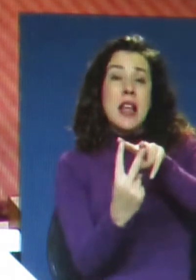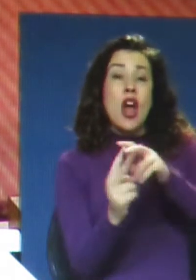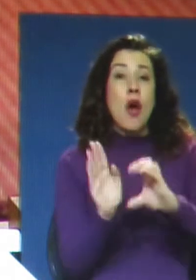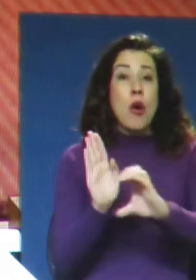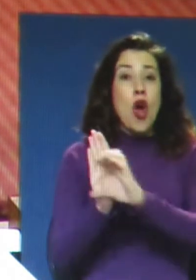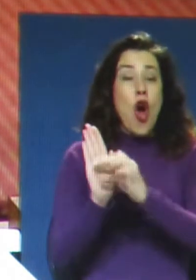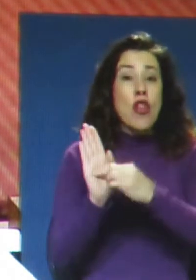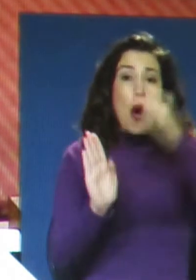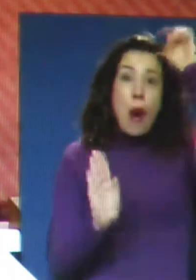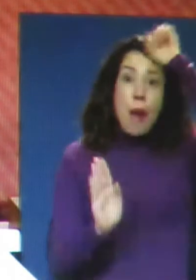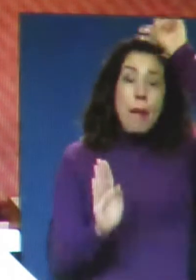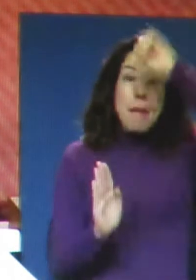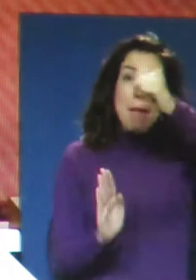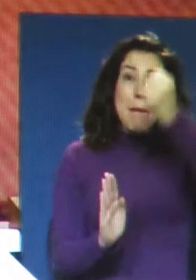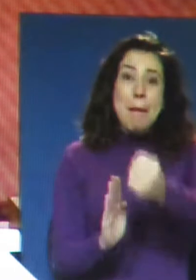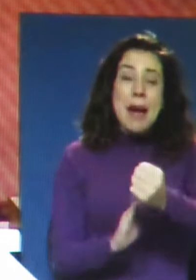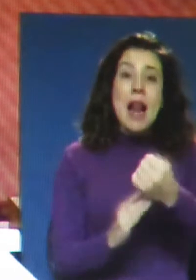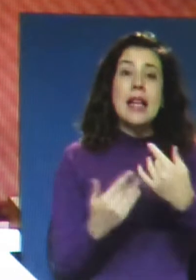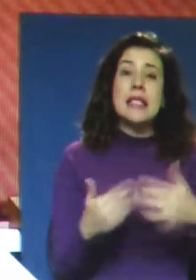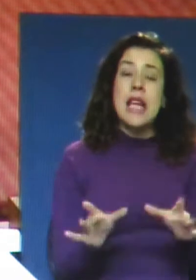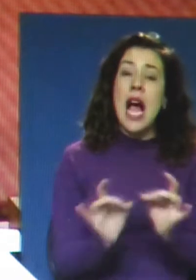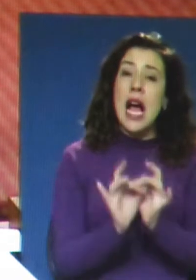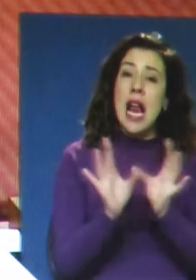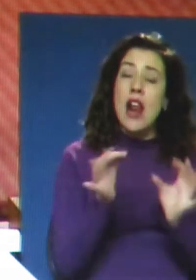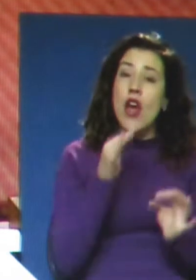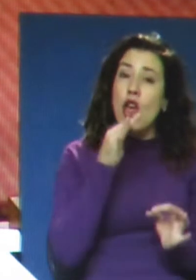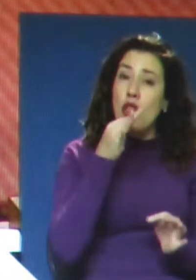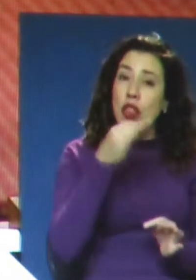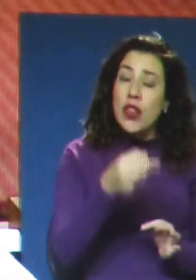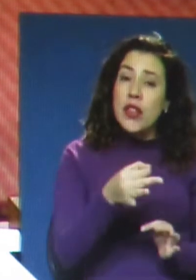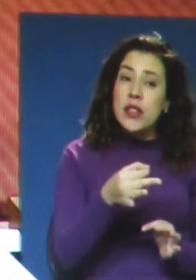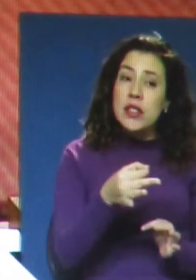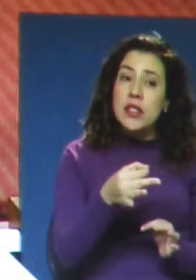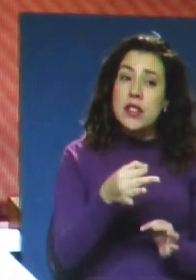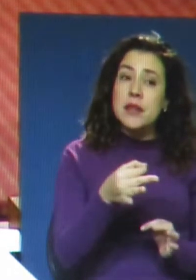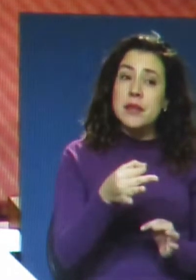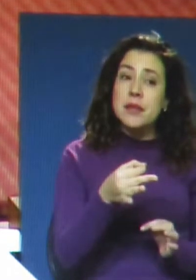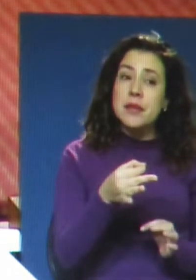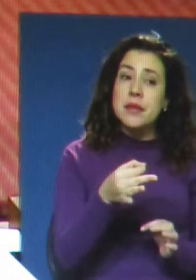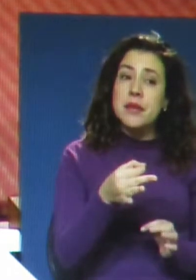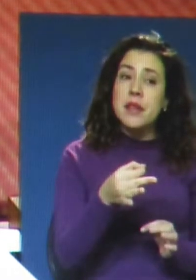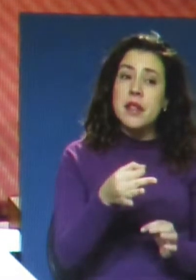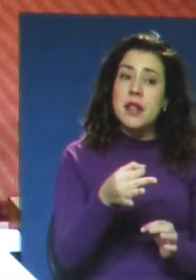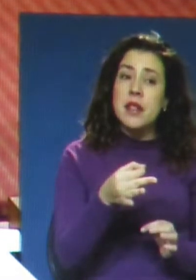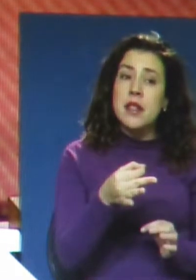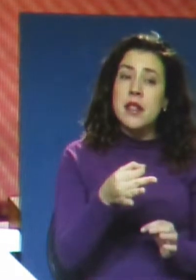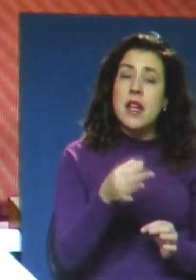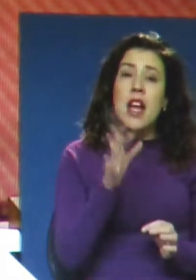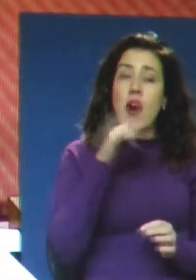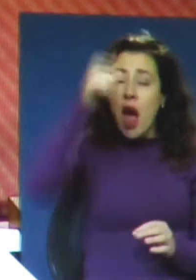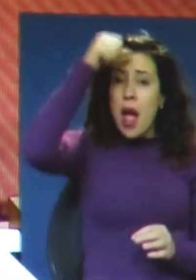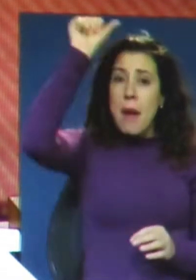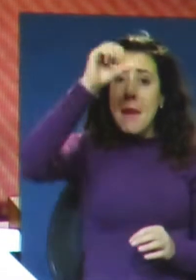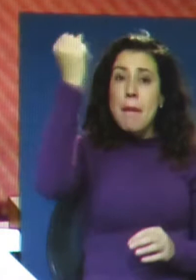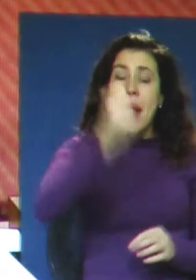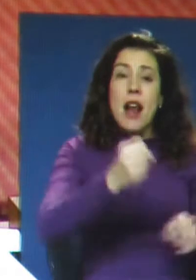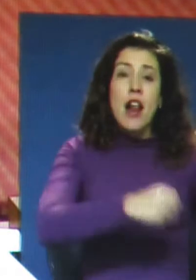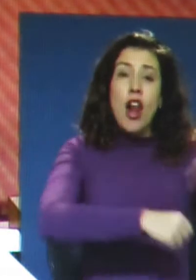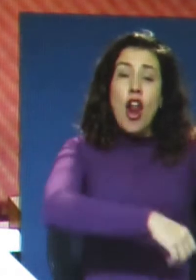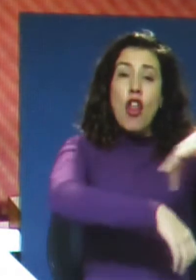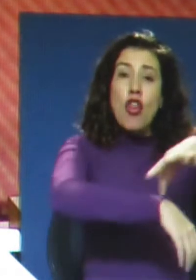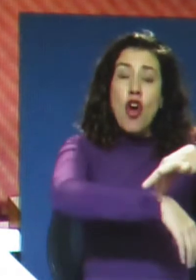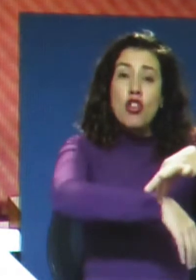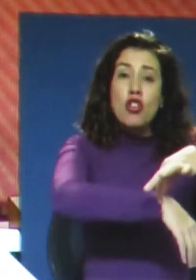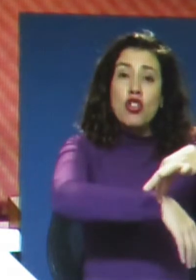Penal ya es bastante claro en que no existe penalización en el equipo clínico,